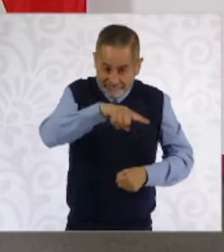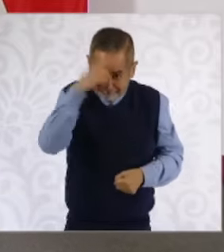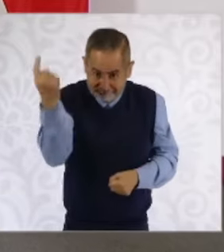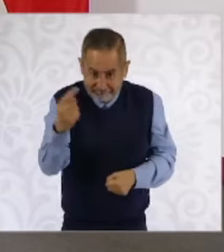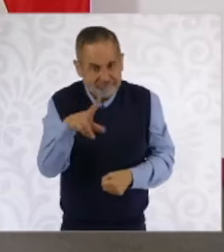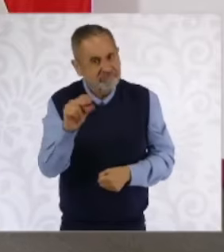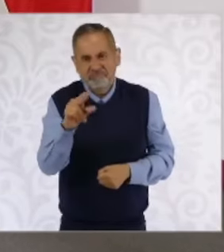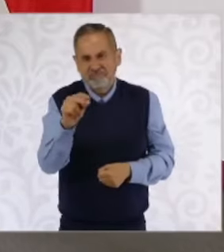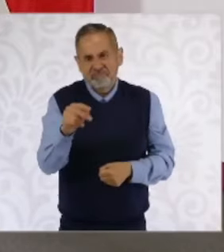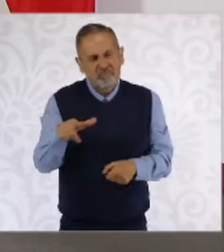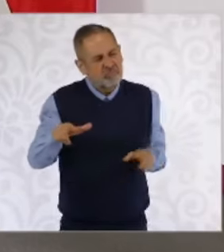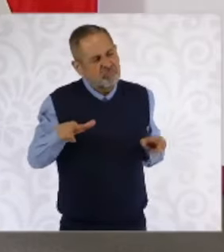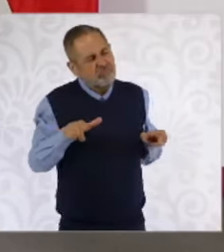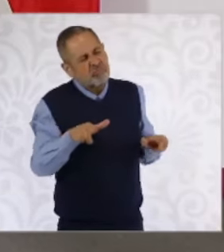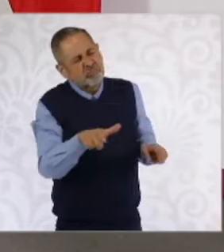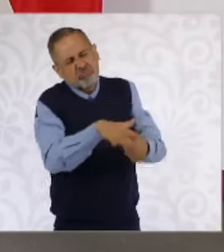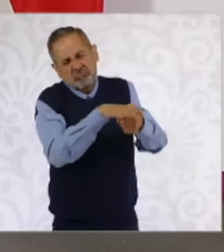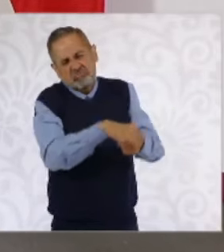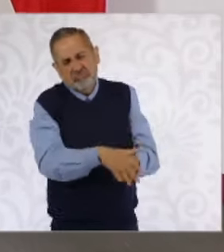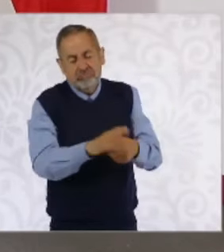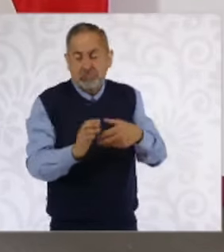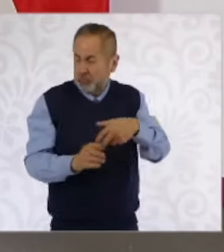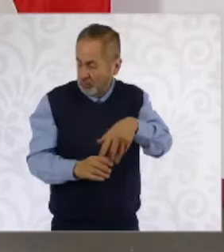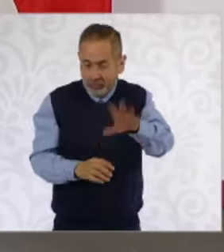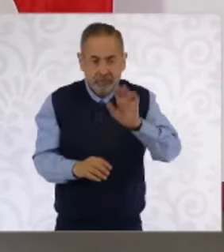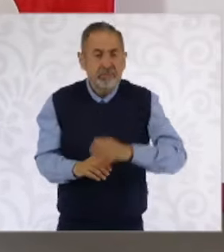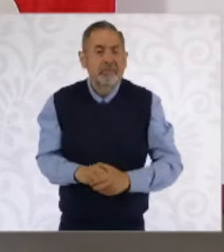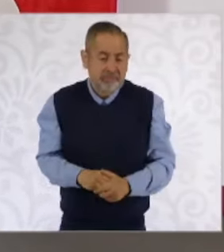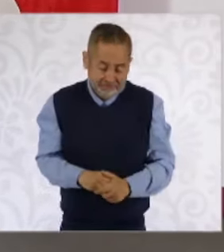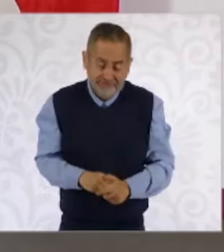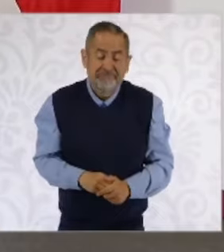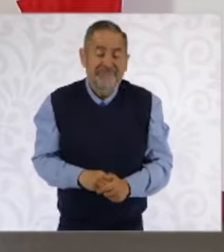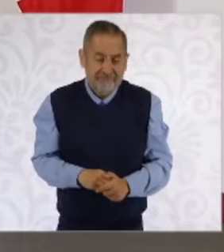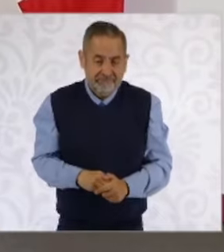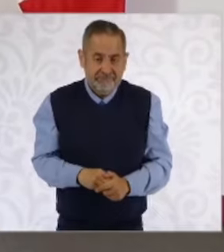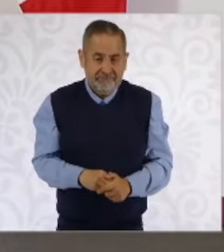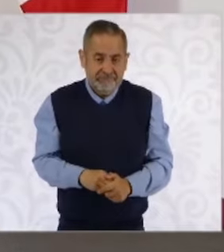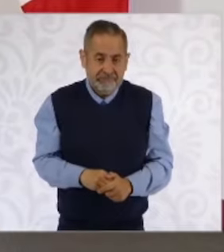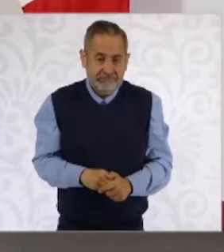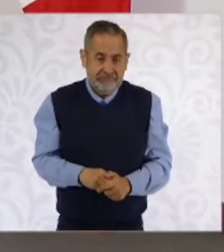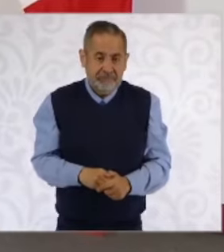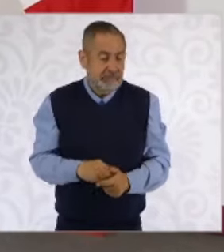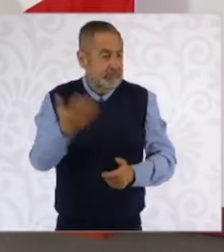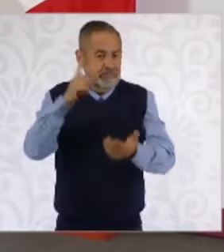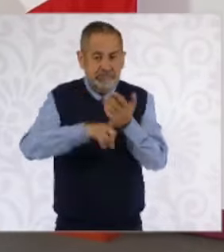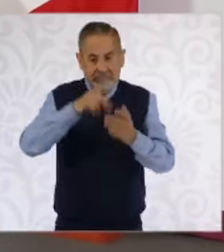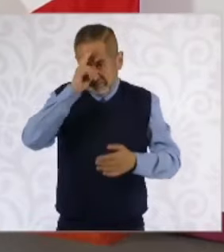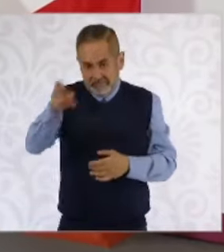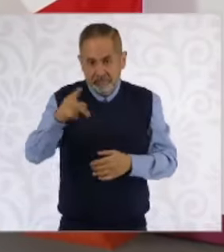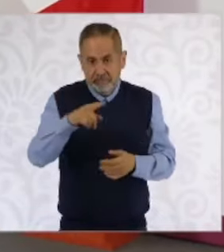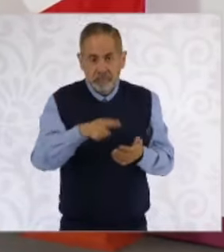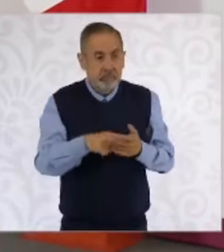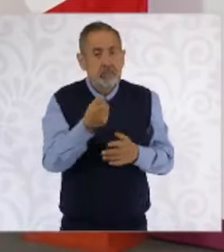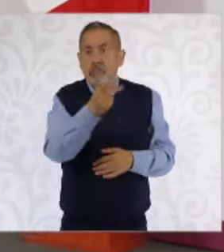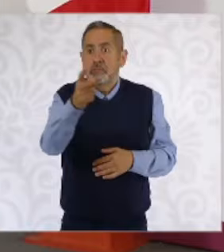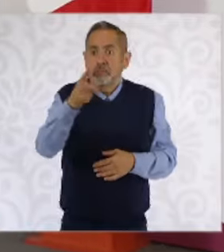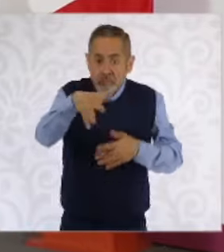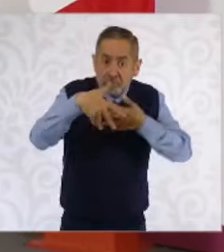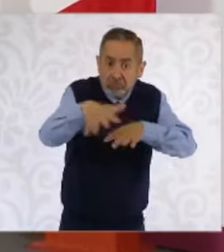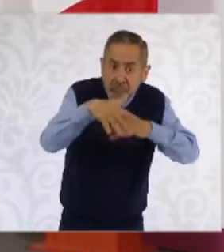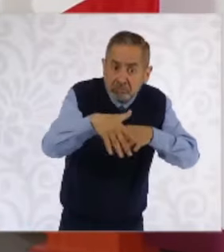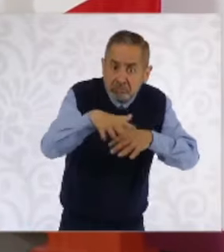O sea, estaba prohibido, había presos políticos